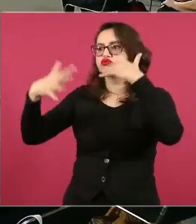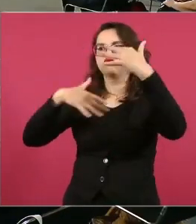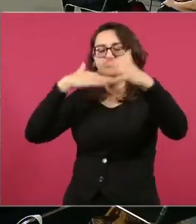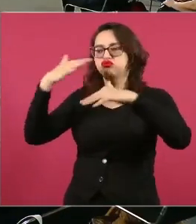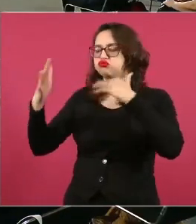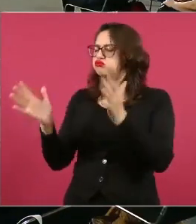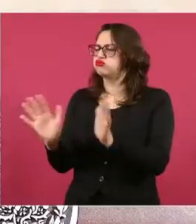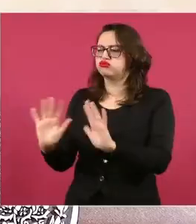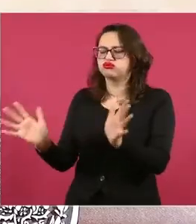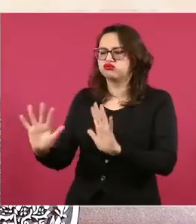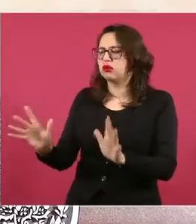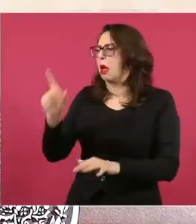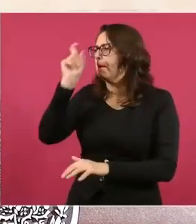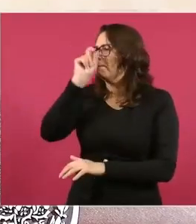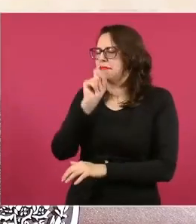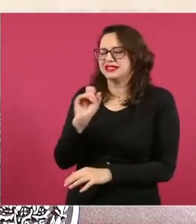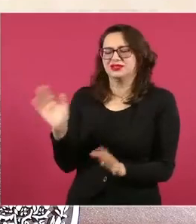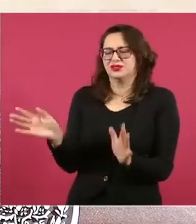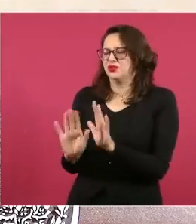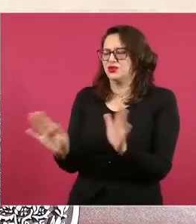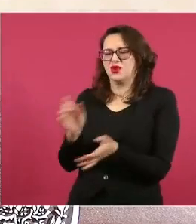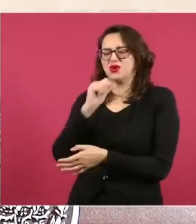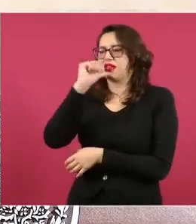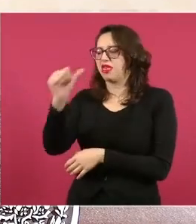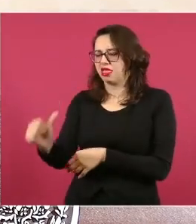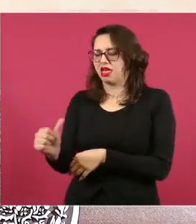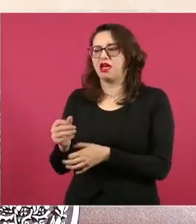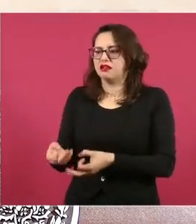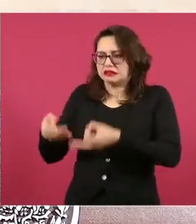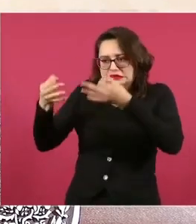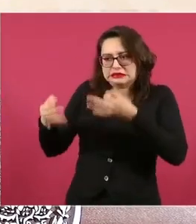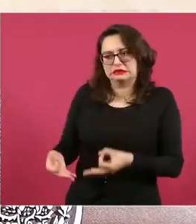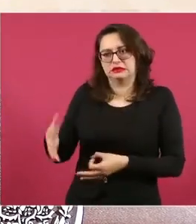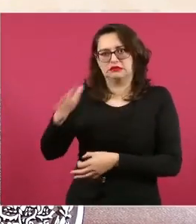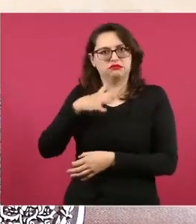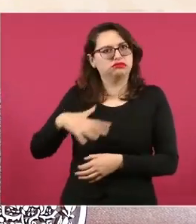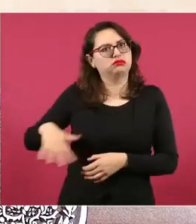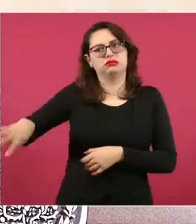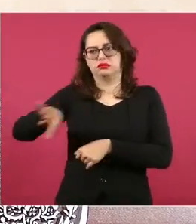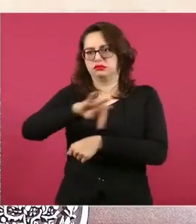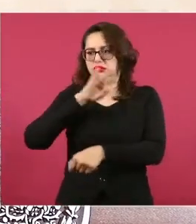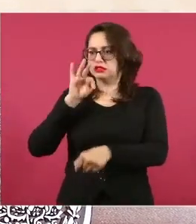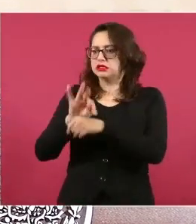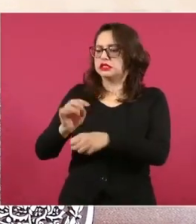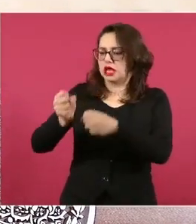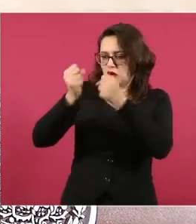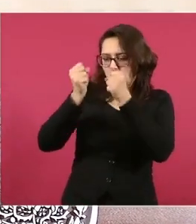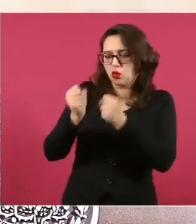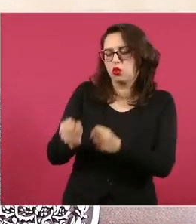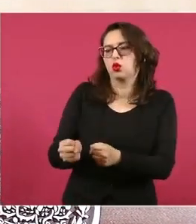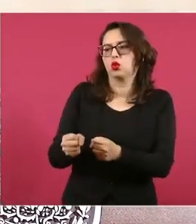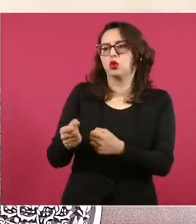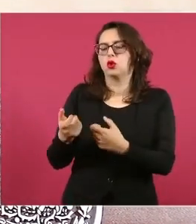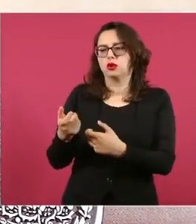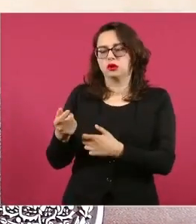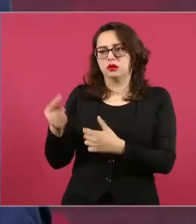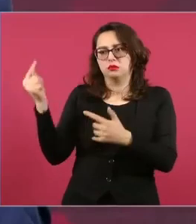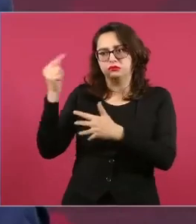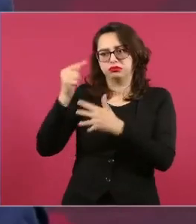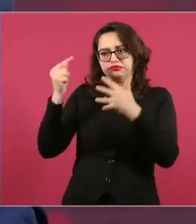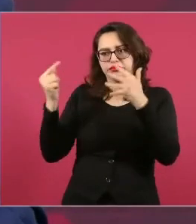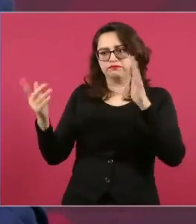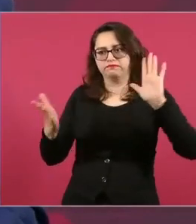Van a tener la seguridad de que no va a haber ningún